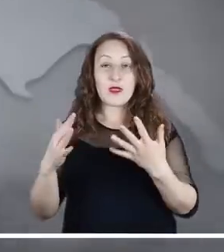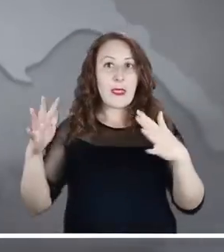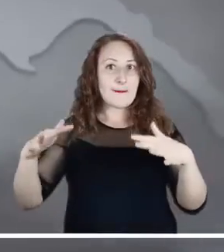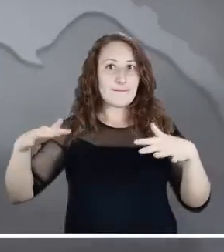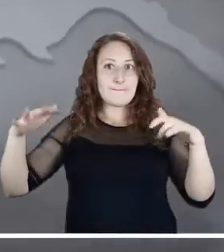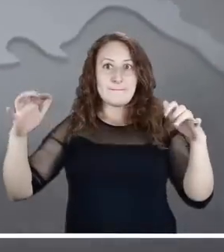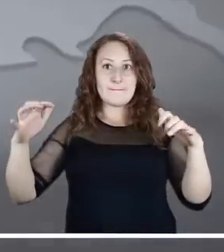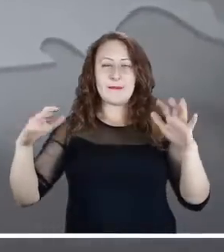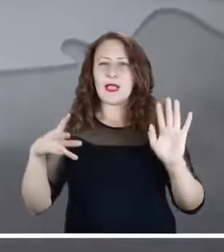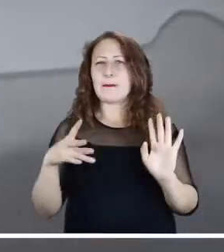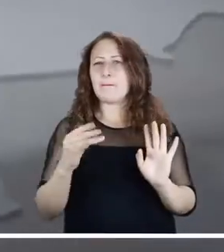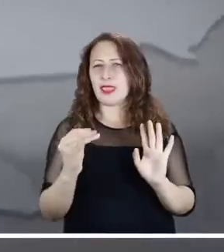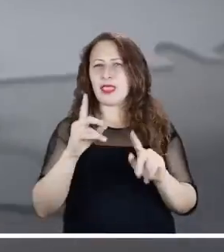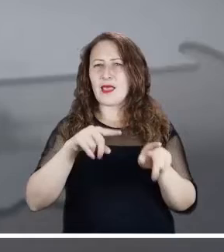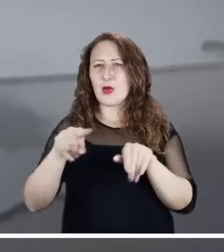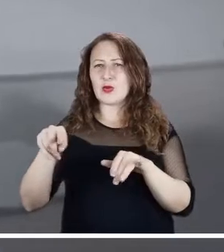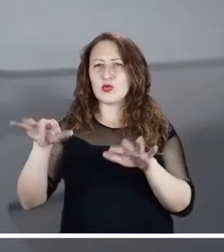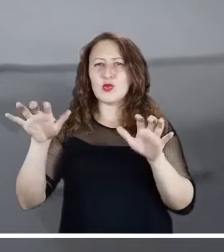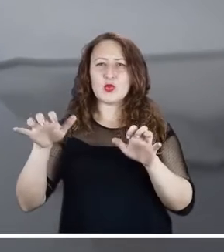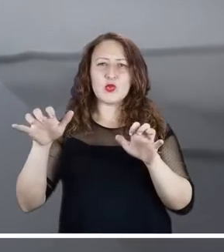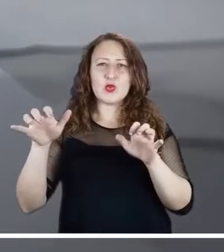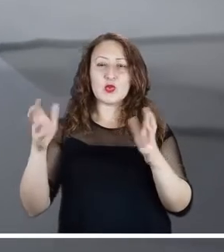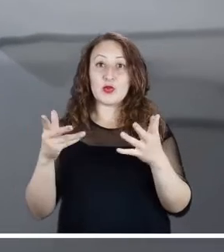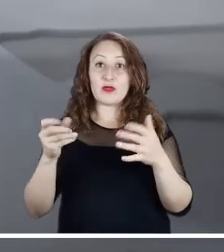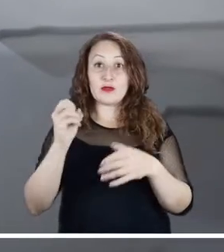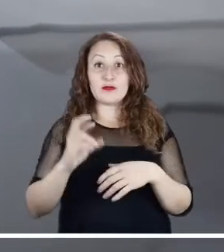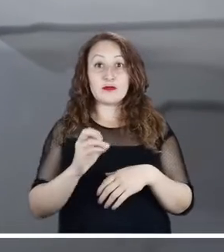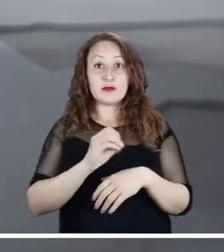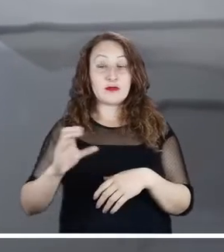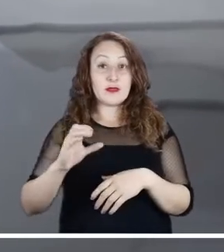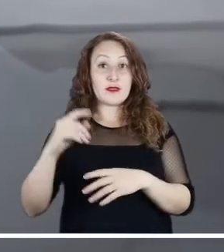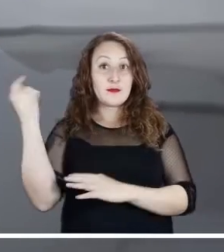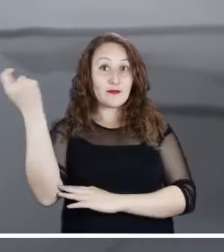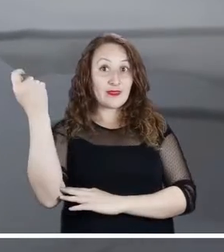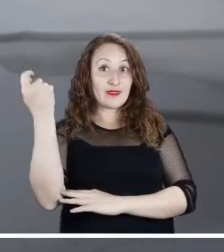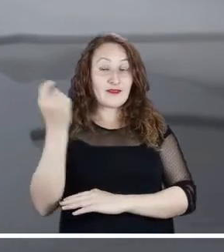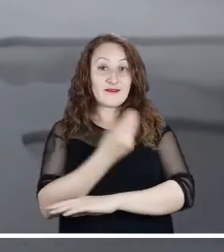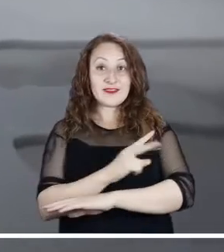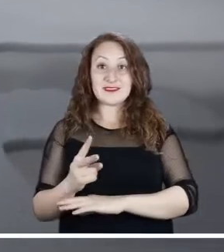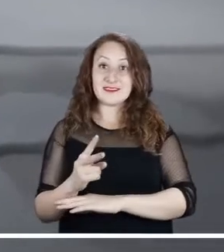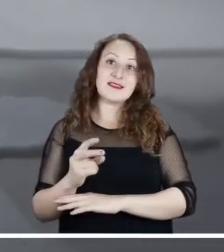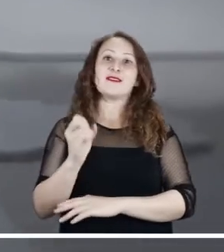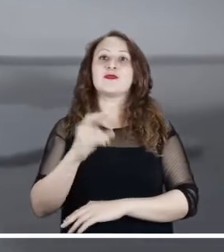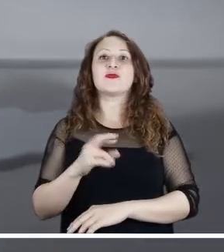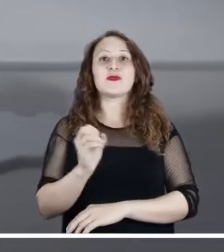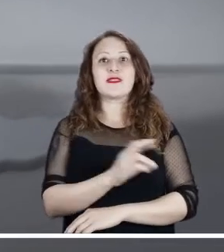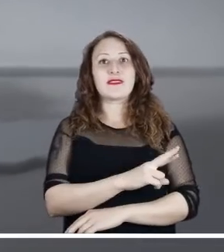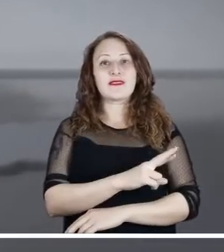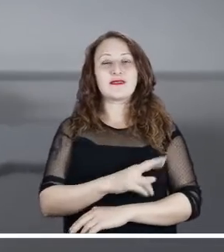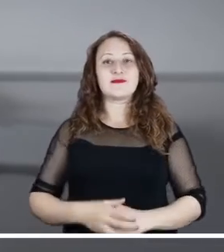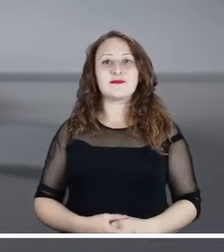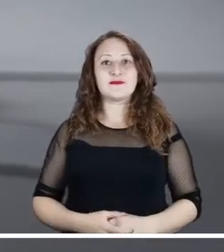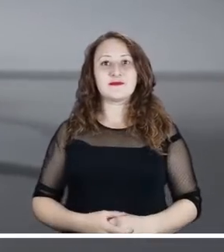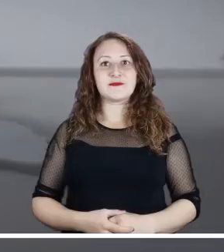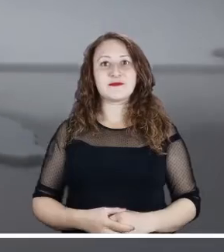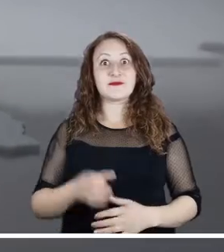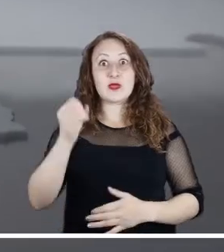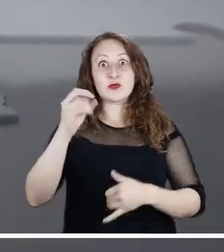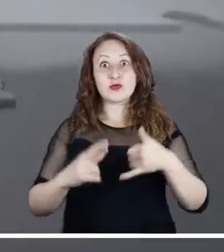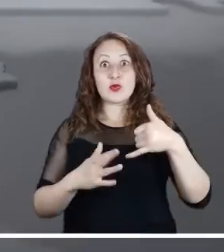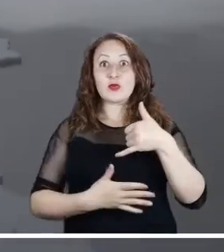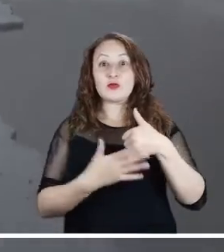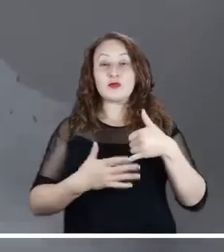Ahora vamos a la Orinoquía, donde se anuncia tiempo seco, salvo por algunas lluvias ligeras en el sur occidente de Meta y en el sur oriente de Bichada.